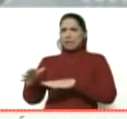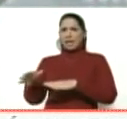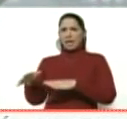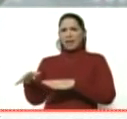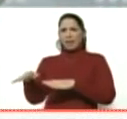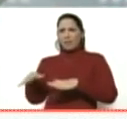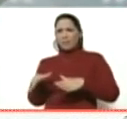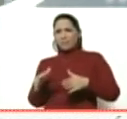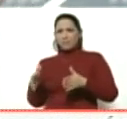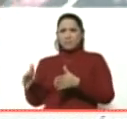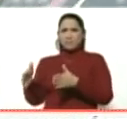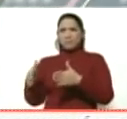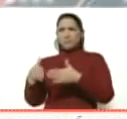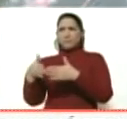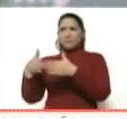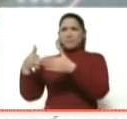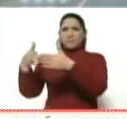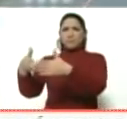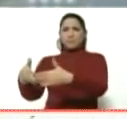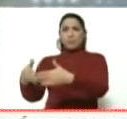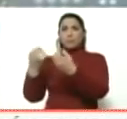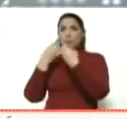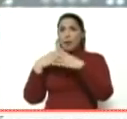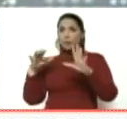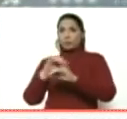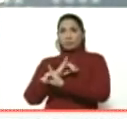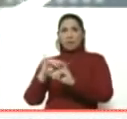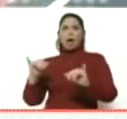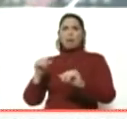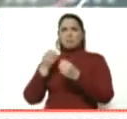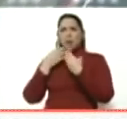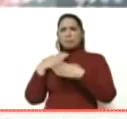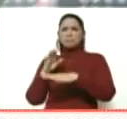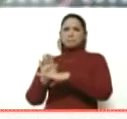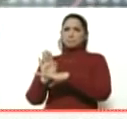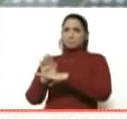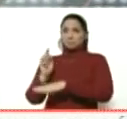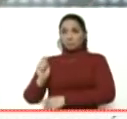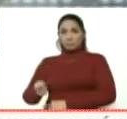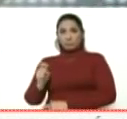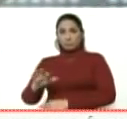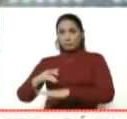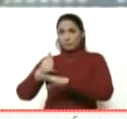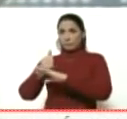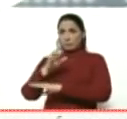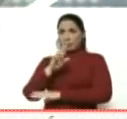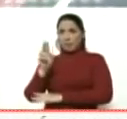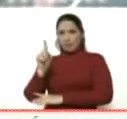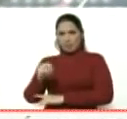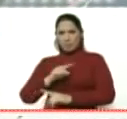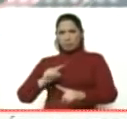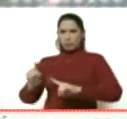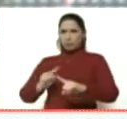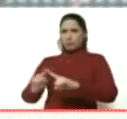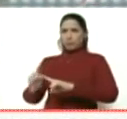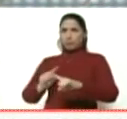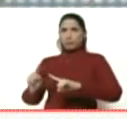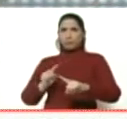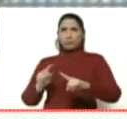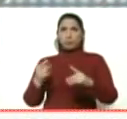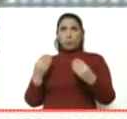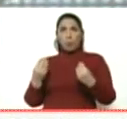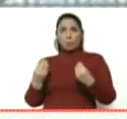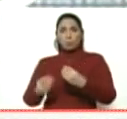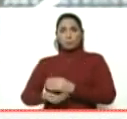corriente. Pero, bueno, en todo caso, están allí a buen resguardo. La Fiscalía General de la República también ha actuado. Y como,